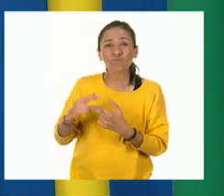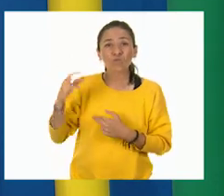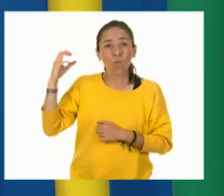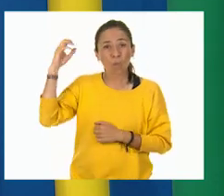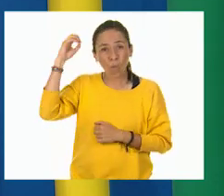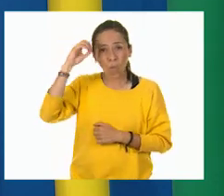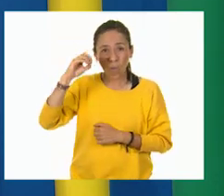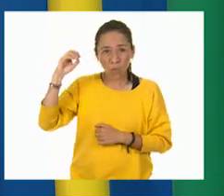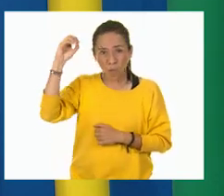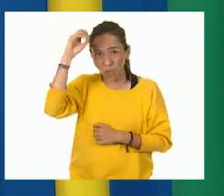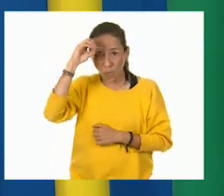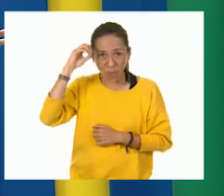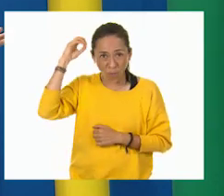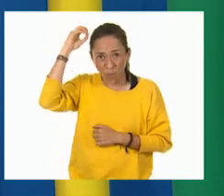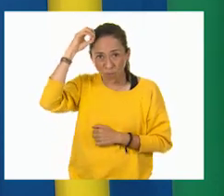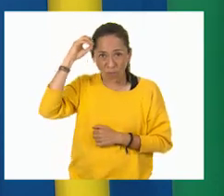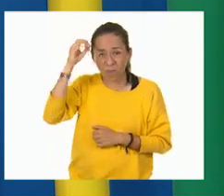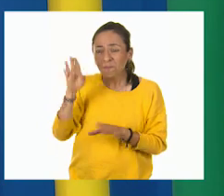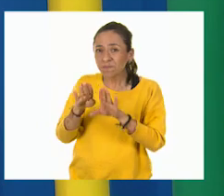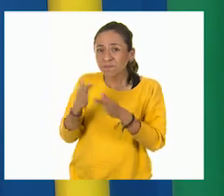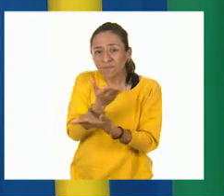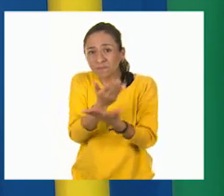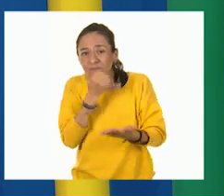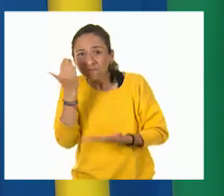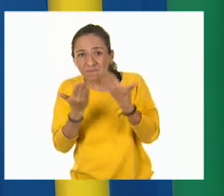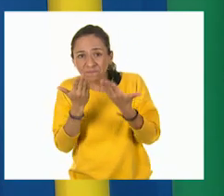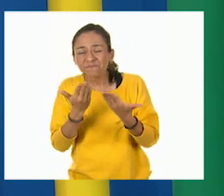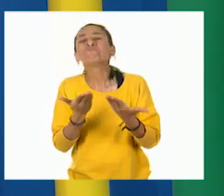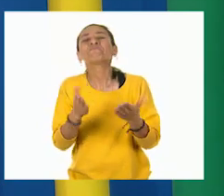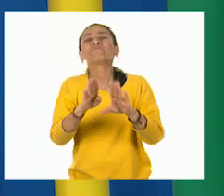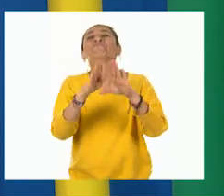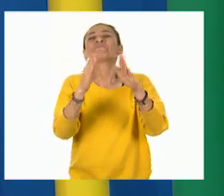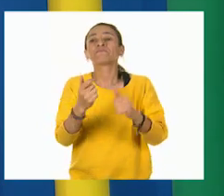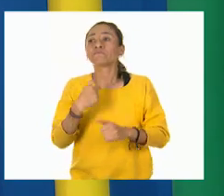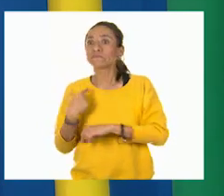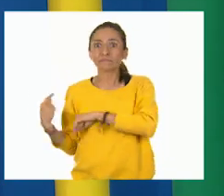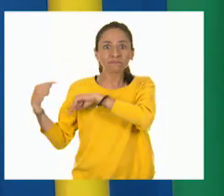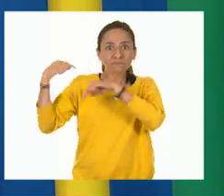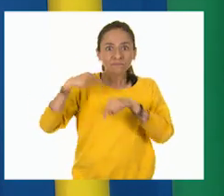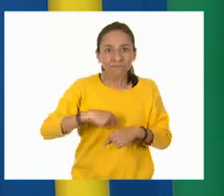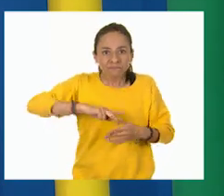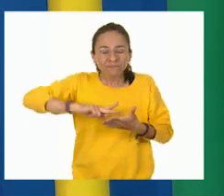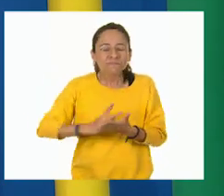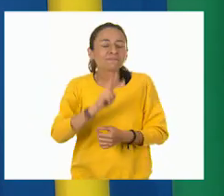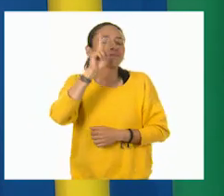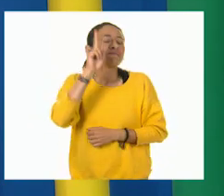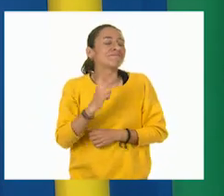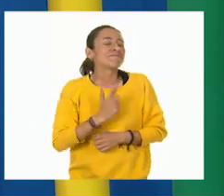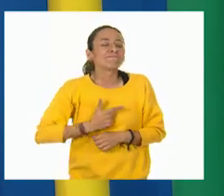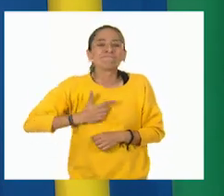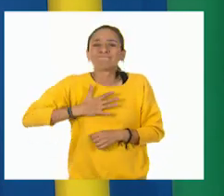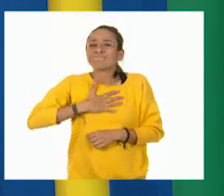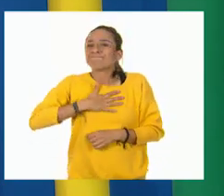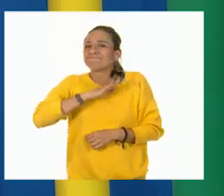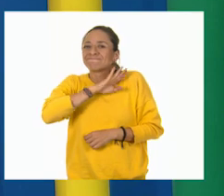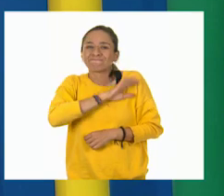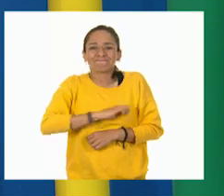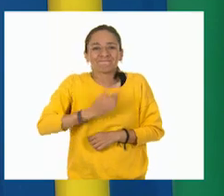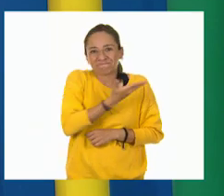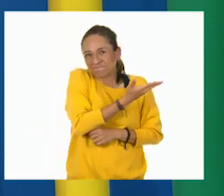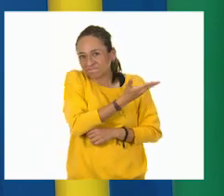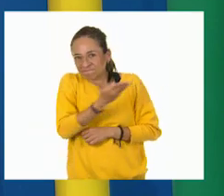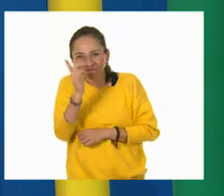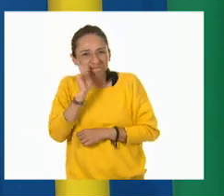acompañan? Me encanta andar por acá para compartir nuevamente este espacio de aprendizaje con todas y todos ustedes. ¿Qué